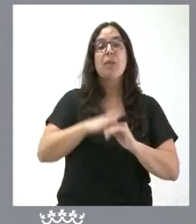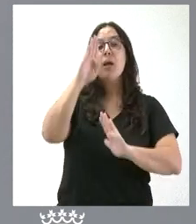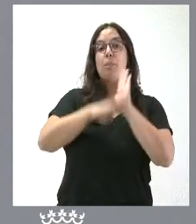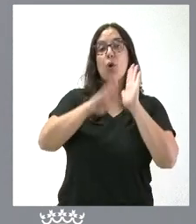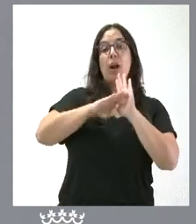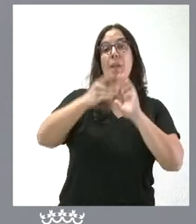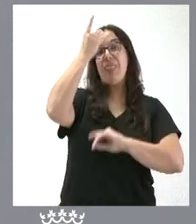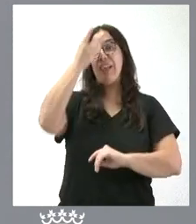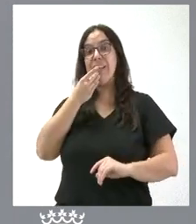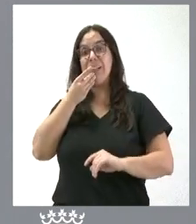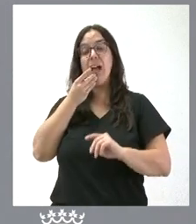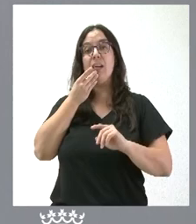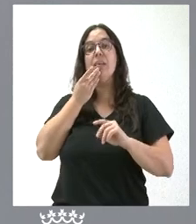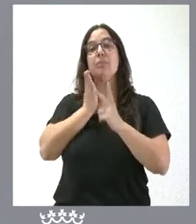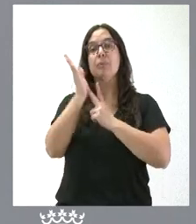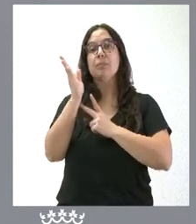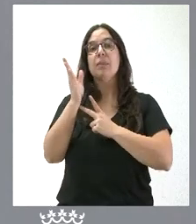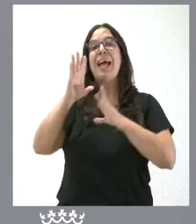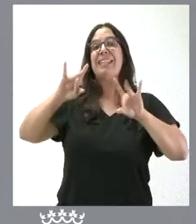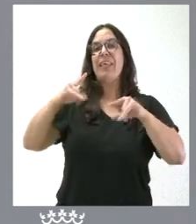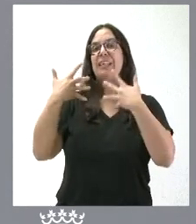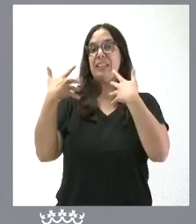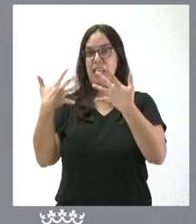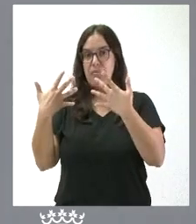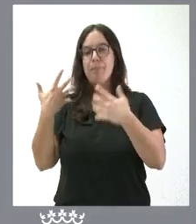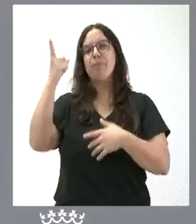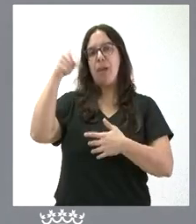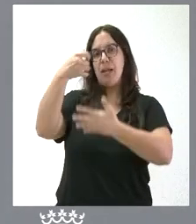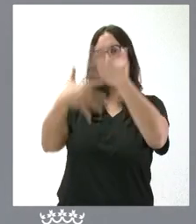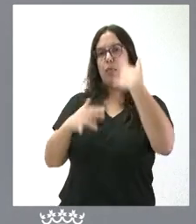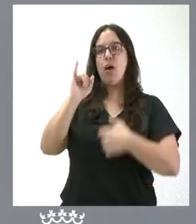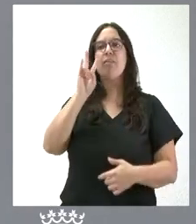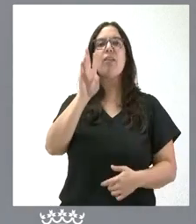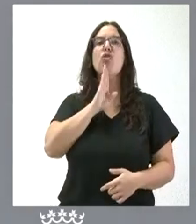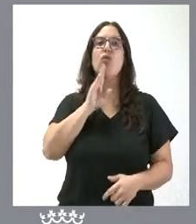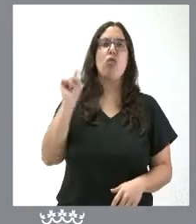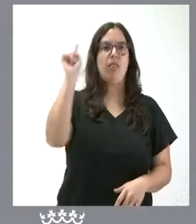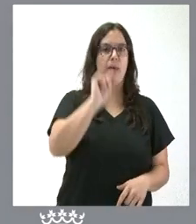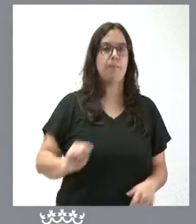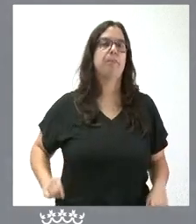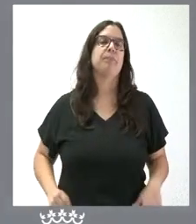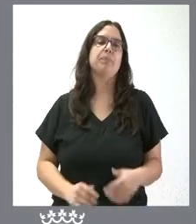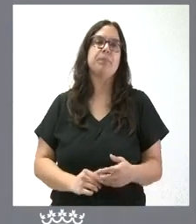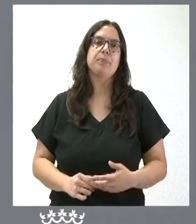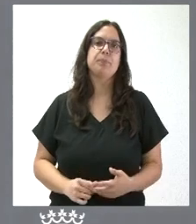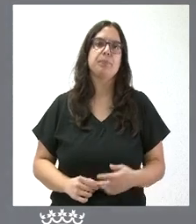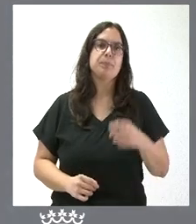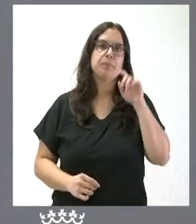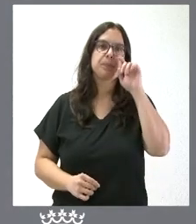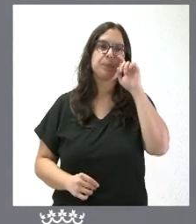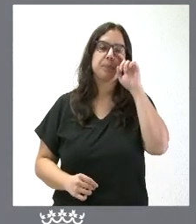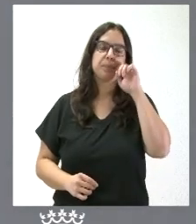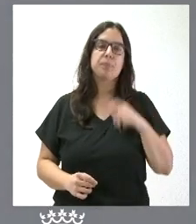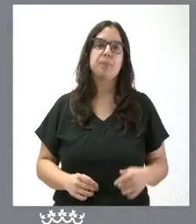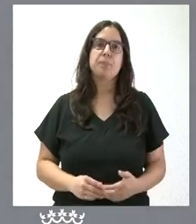digital cuenta actualmente con 10 sedes. También tienen ustedes cuáles son estas sedes. Se modifica